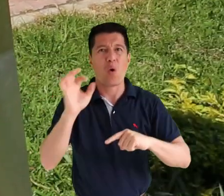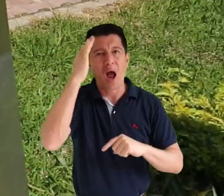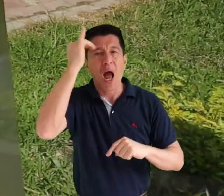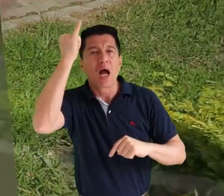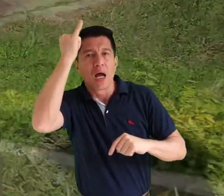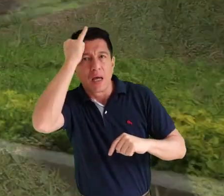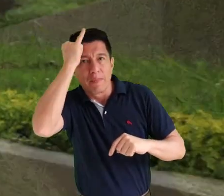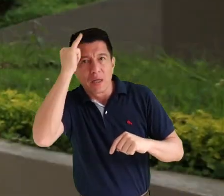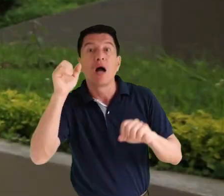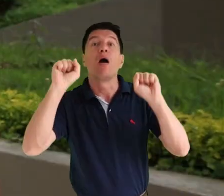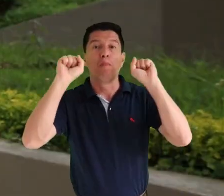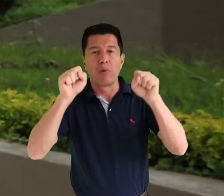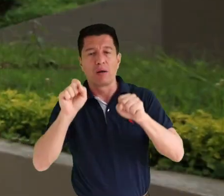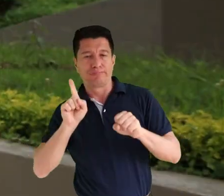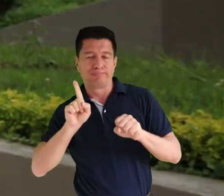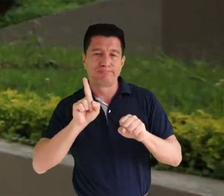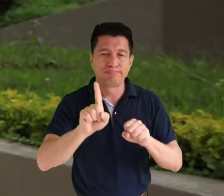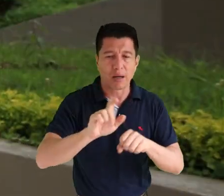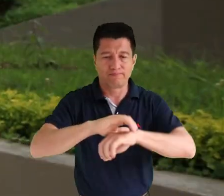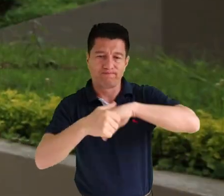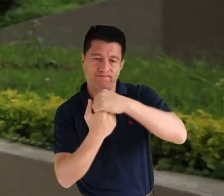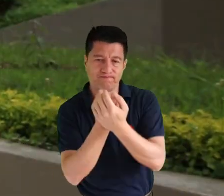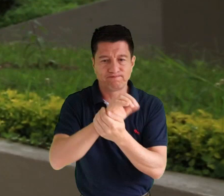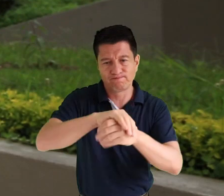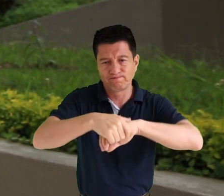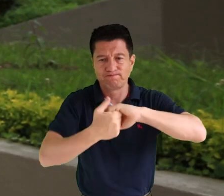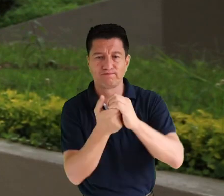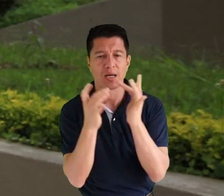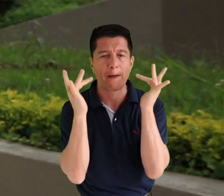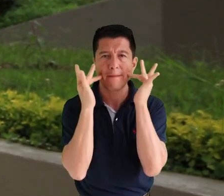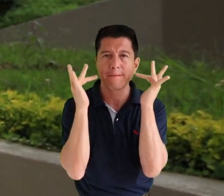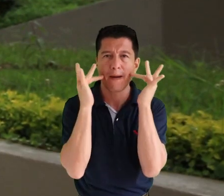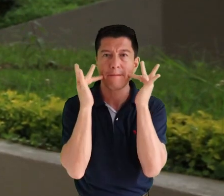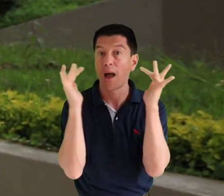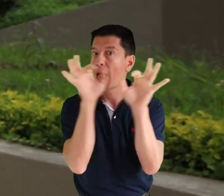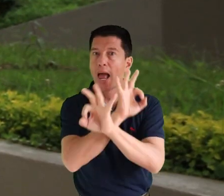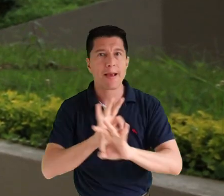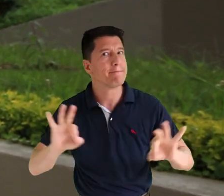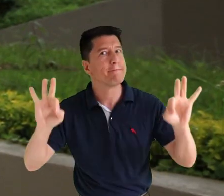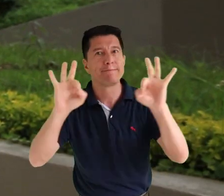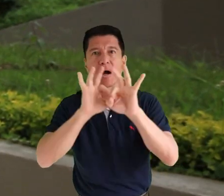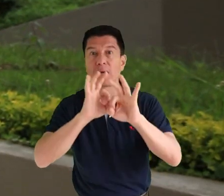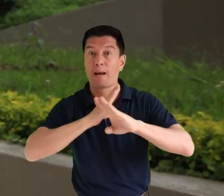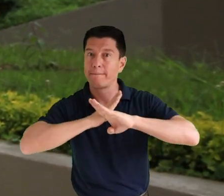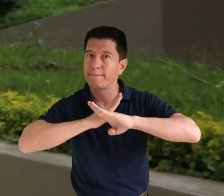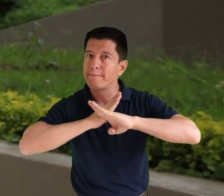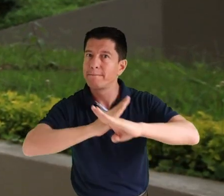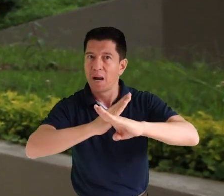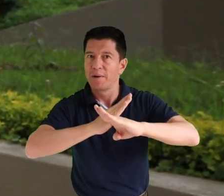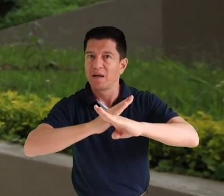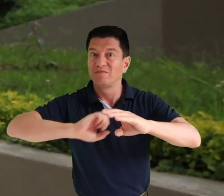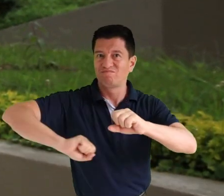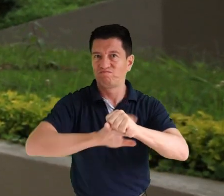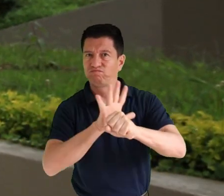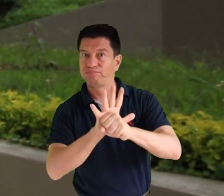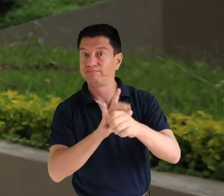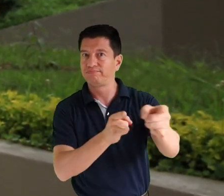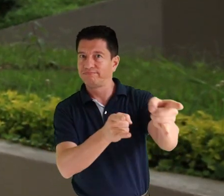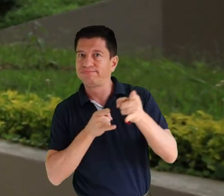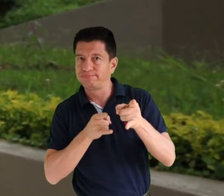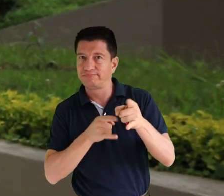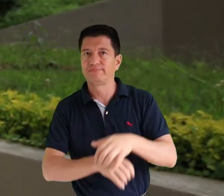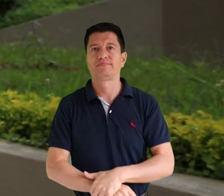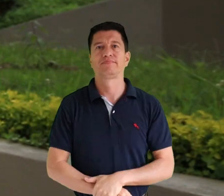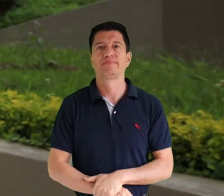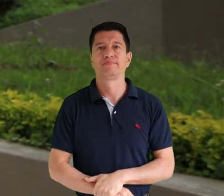tenga el espacio suficiente para que realicemos esa desinfección que es muy importante para prevenir el